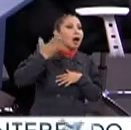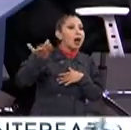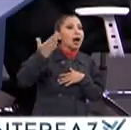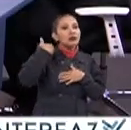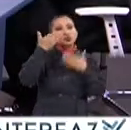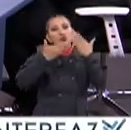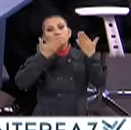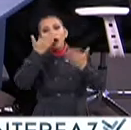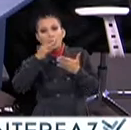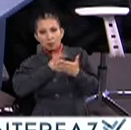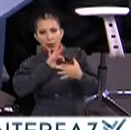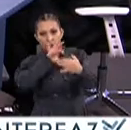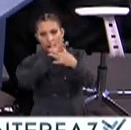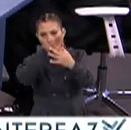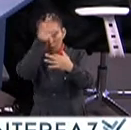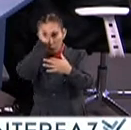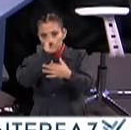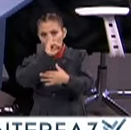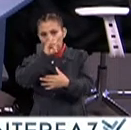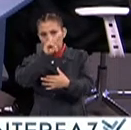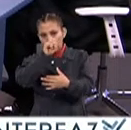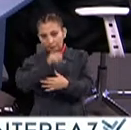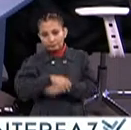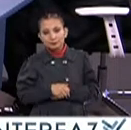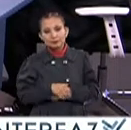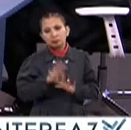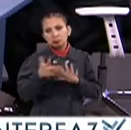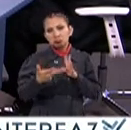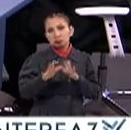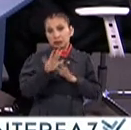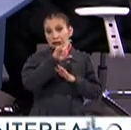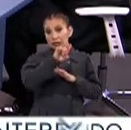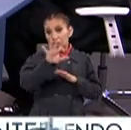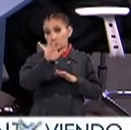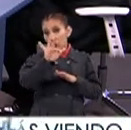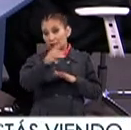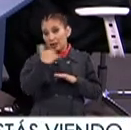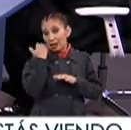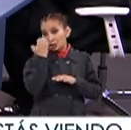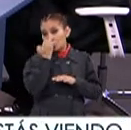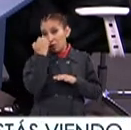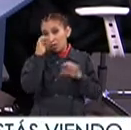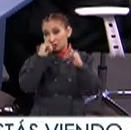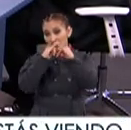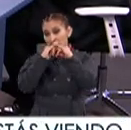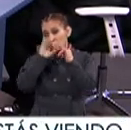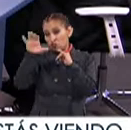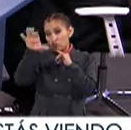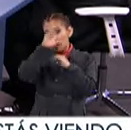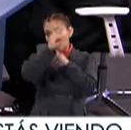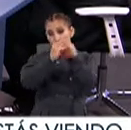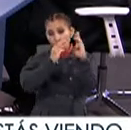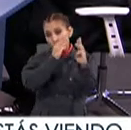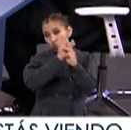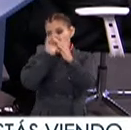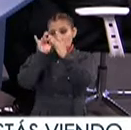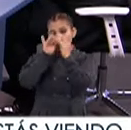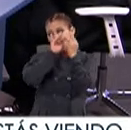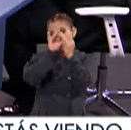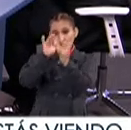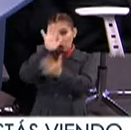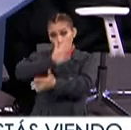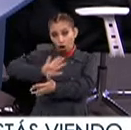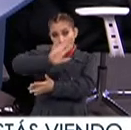O con las cuales Tiene convenio El instituto Son aproximadamente 150 instituciones En todo el mundo En todos los